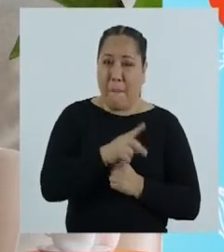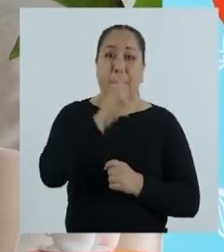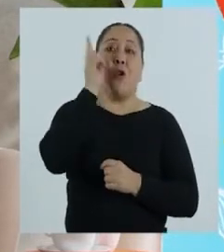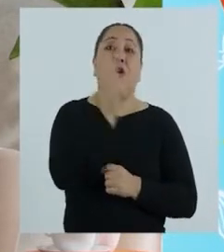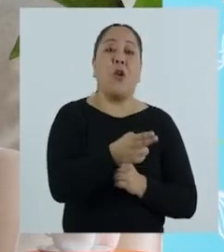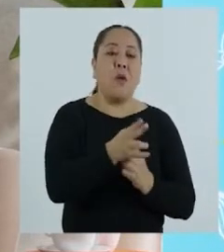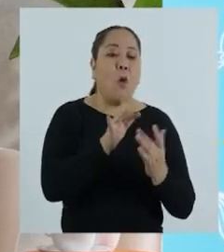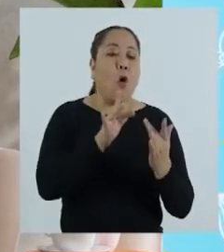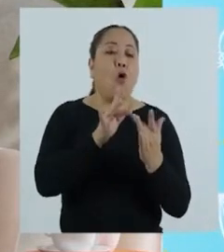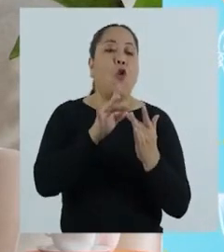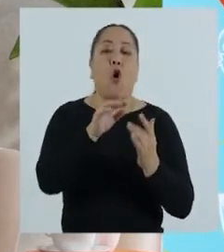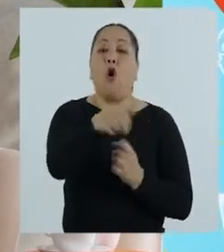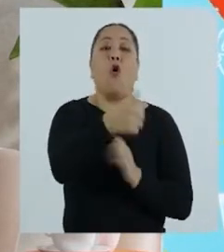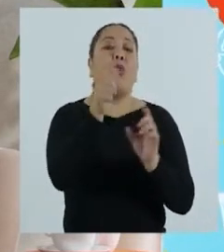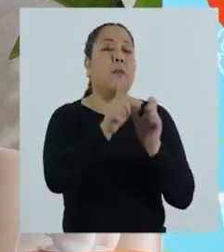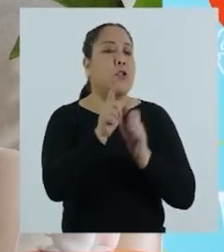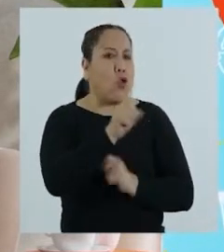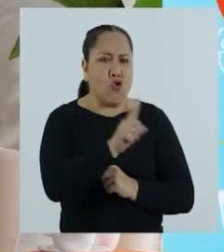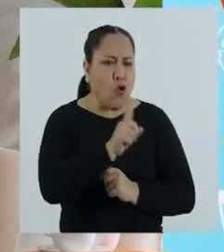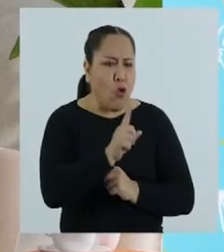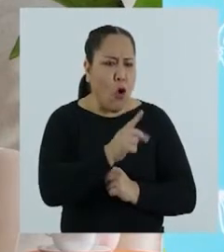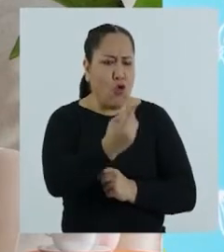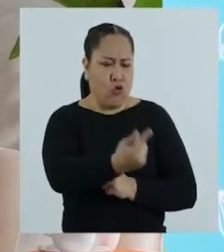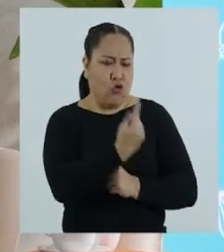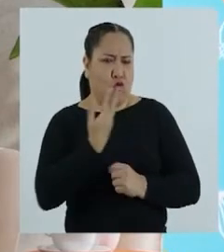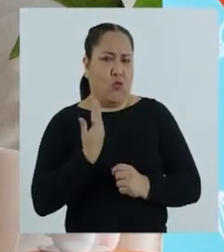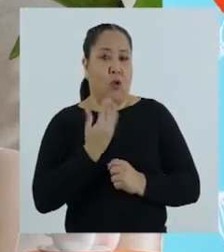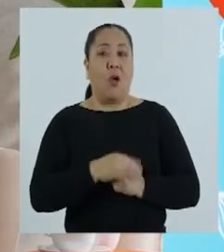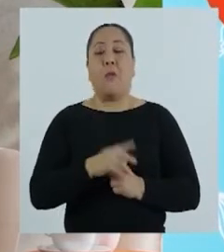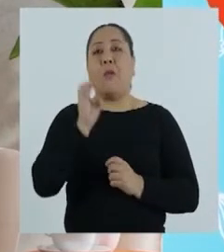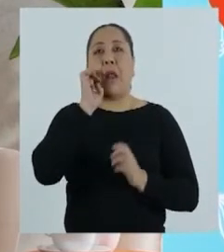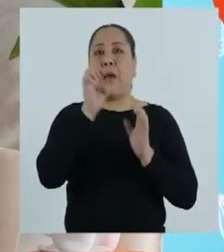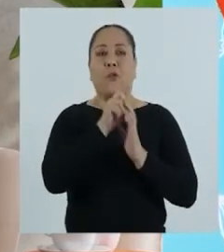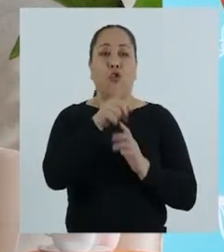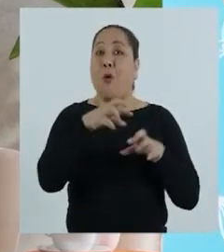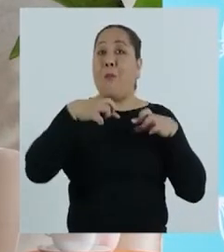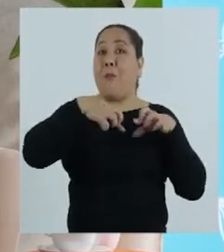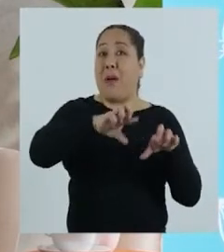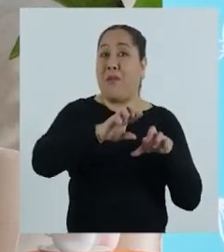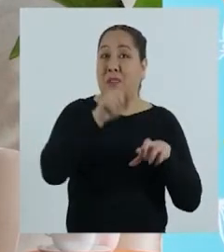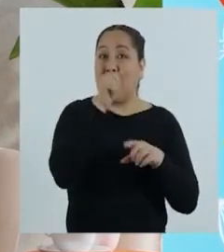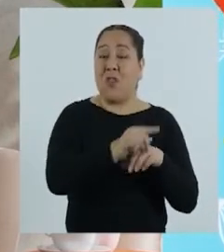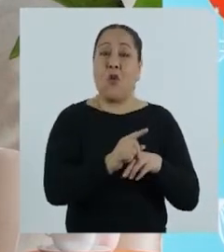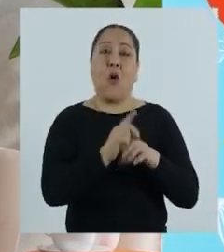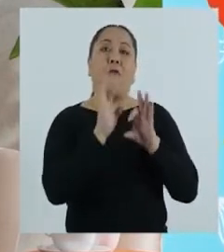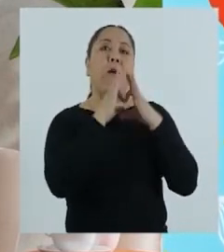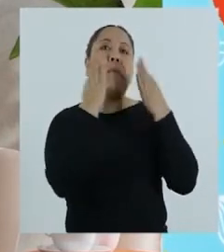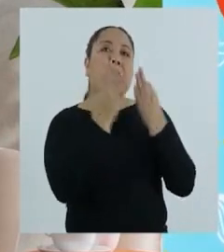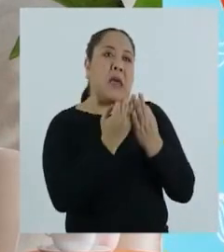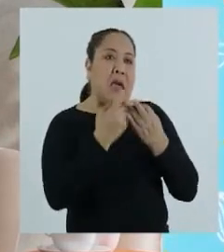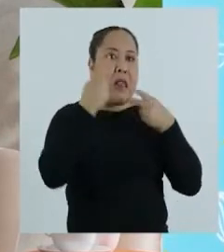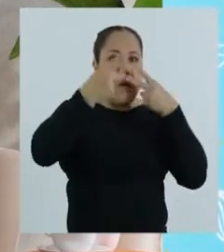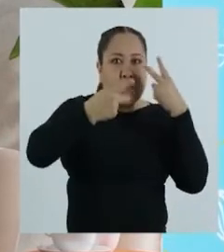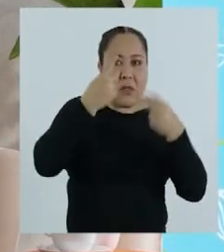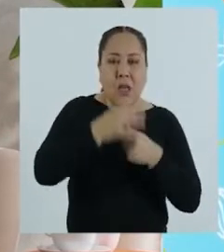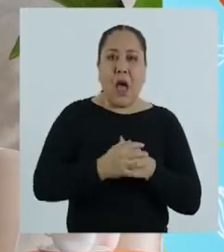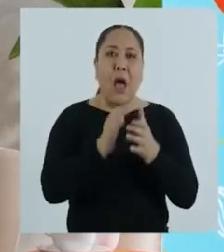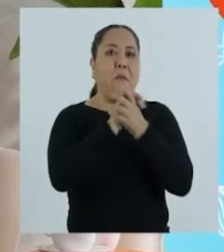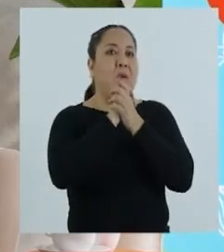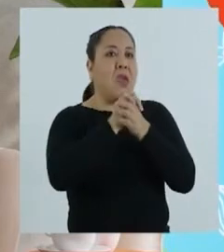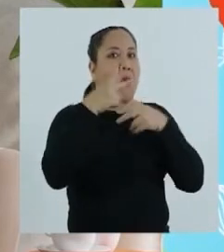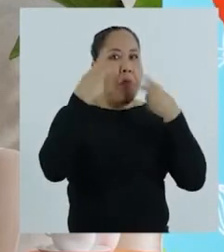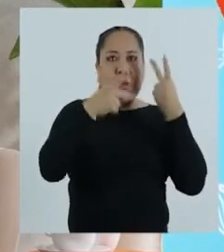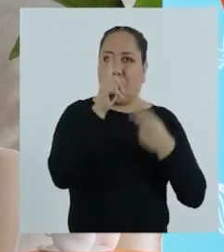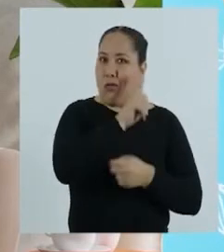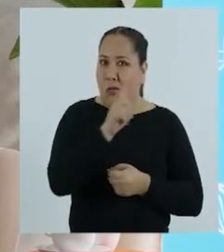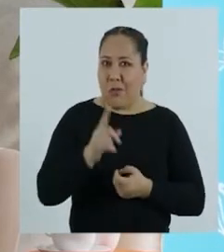relacionarse con las personas importantes para el otro, como familiares o amigos. Y también